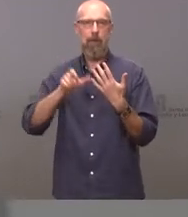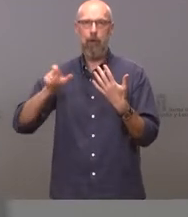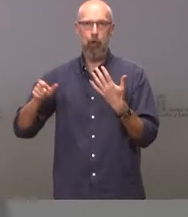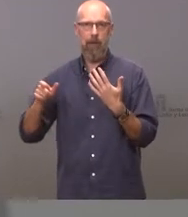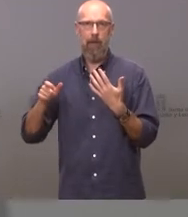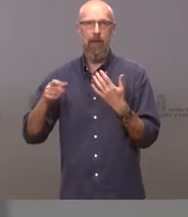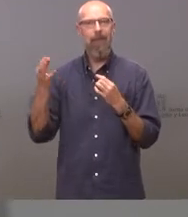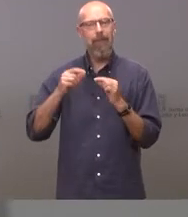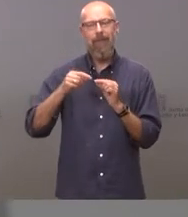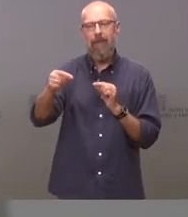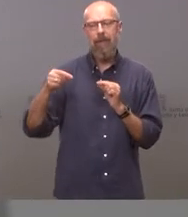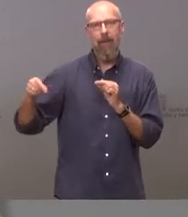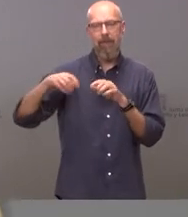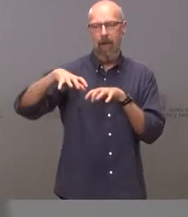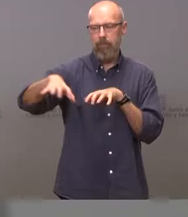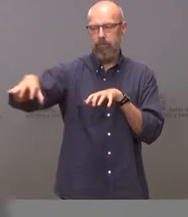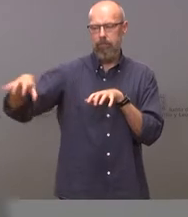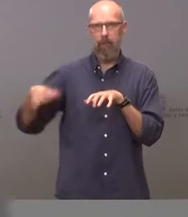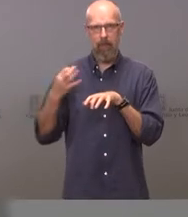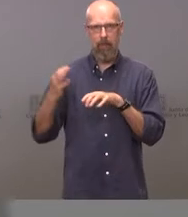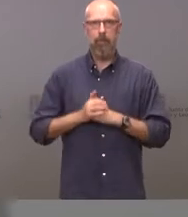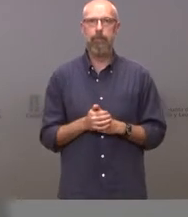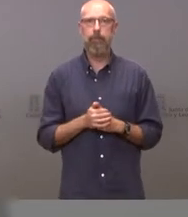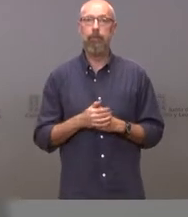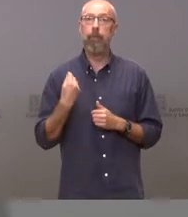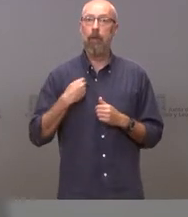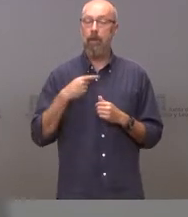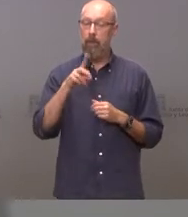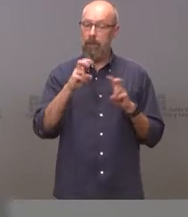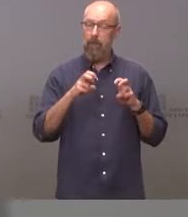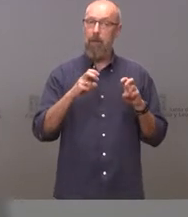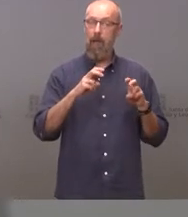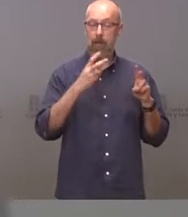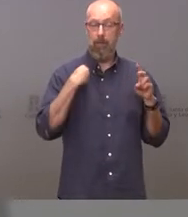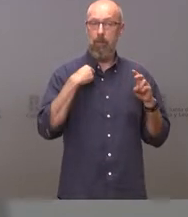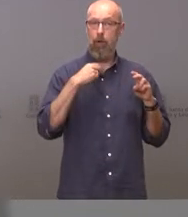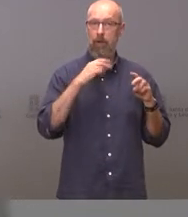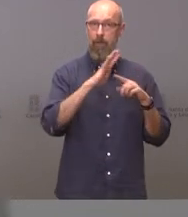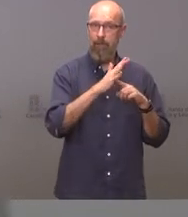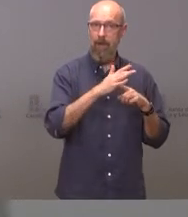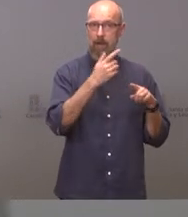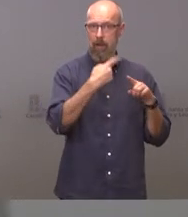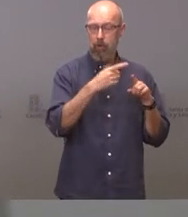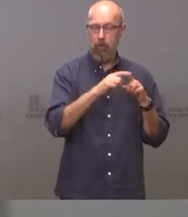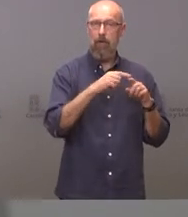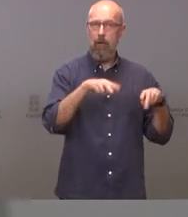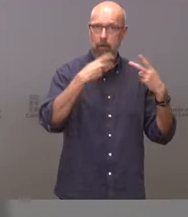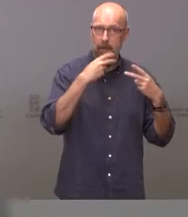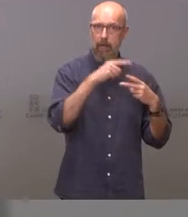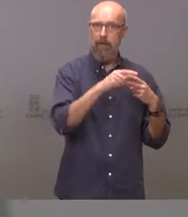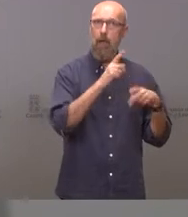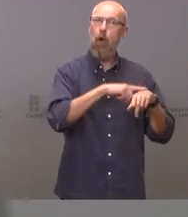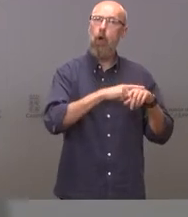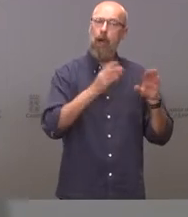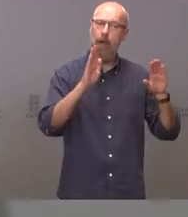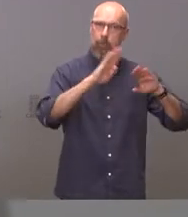correspondiente. Sobre el horario del cierre de hostelería, locales de juego y ferias, en consonancia con la aplicación horaria del